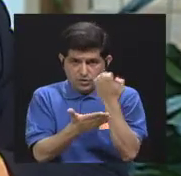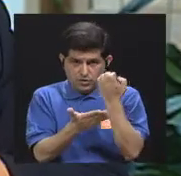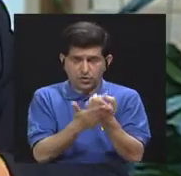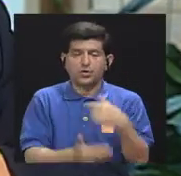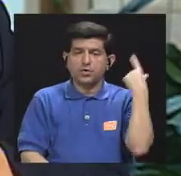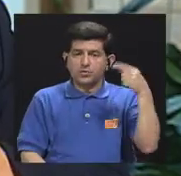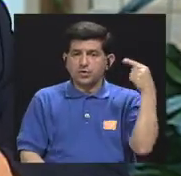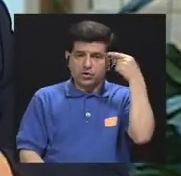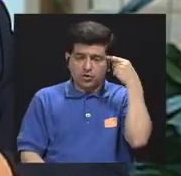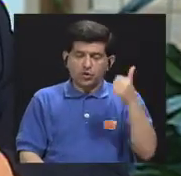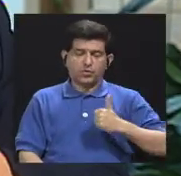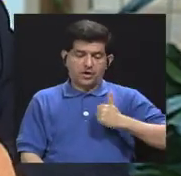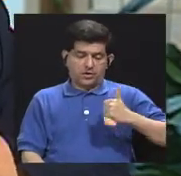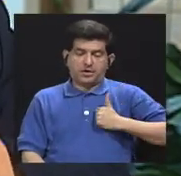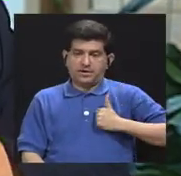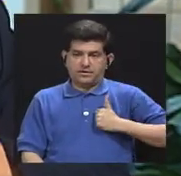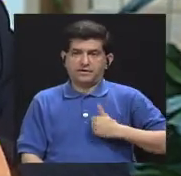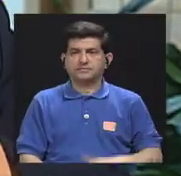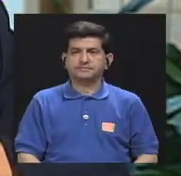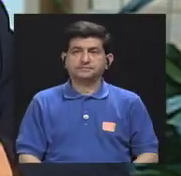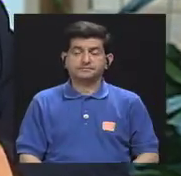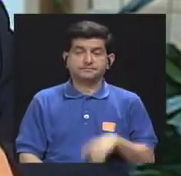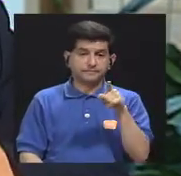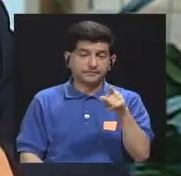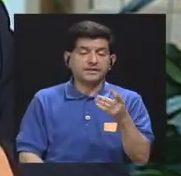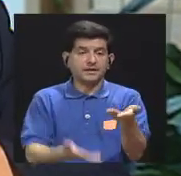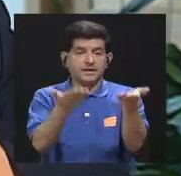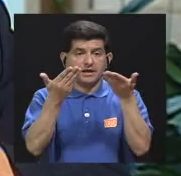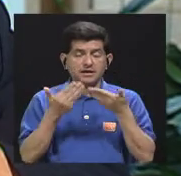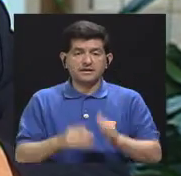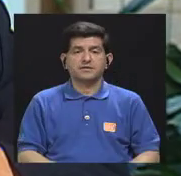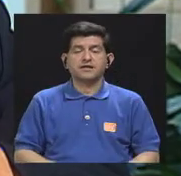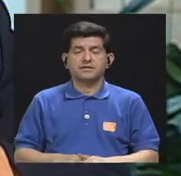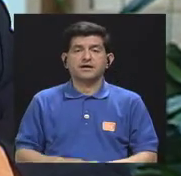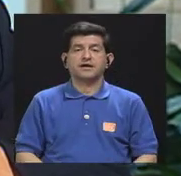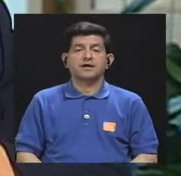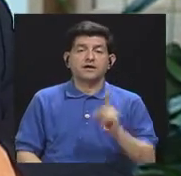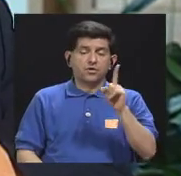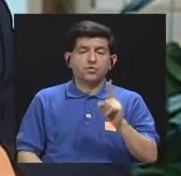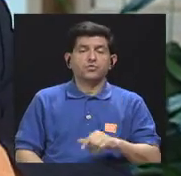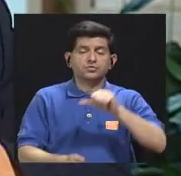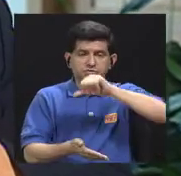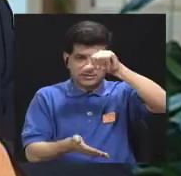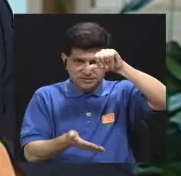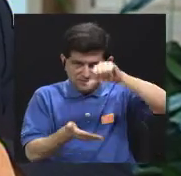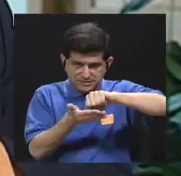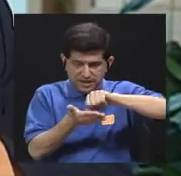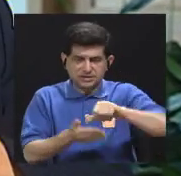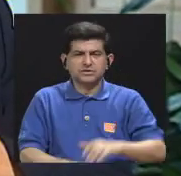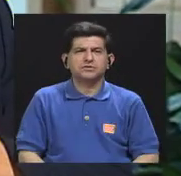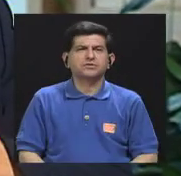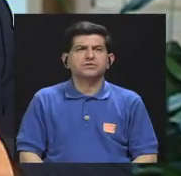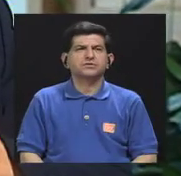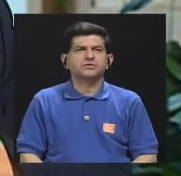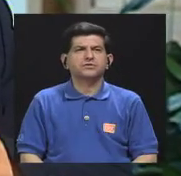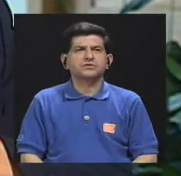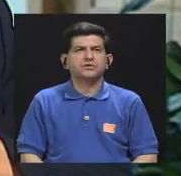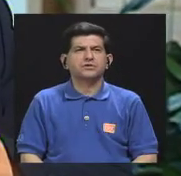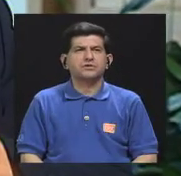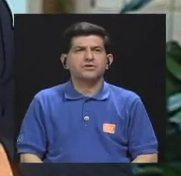del gobierno de Canadá que es nos lo da el IDRC que es el centro para